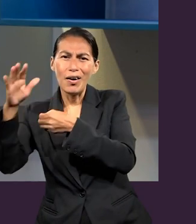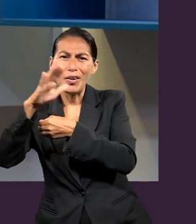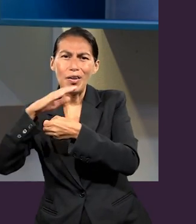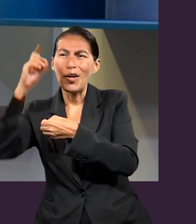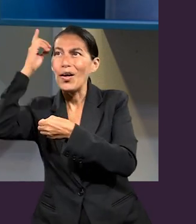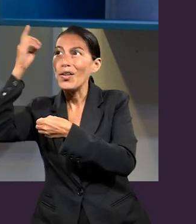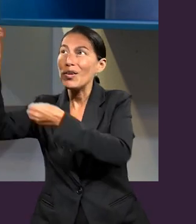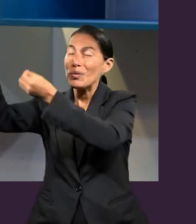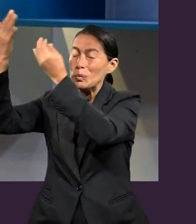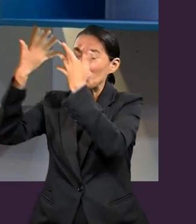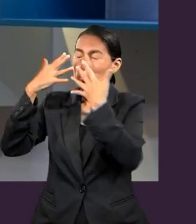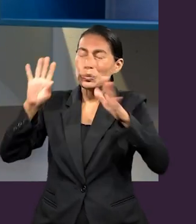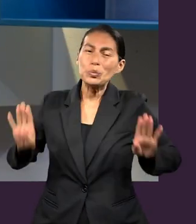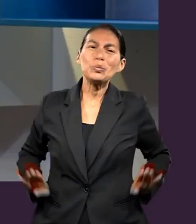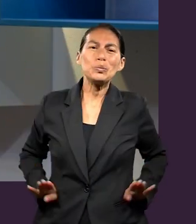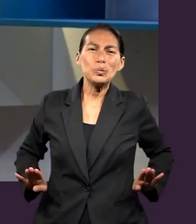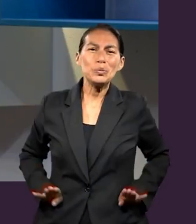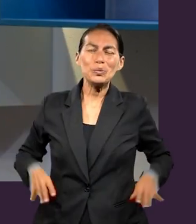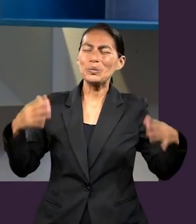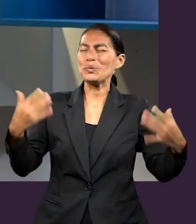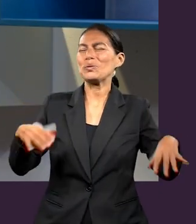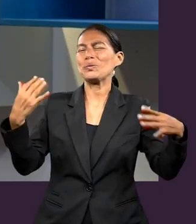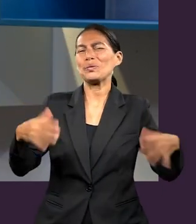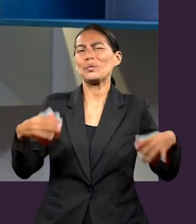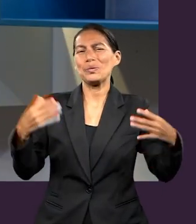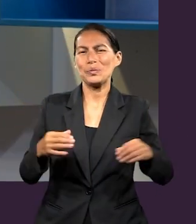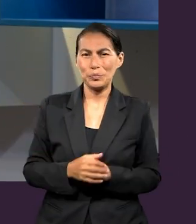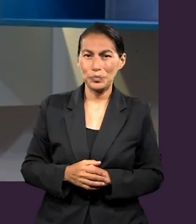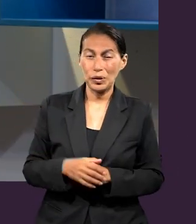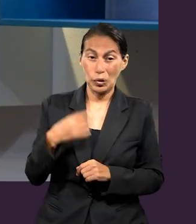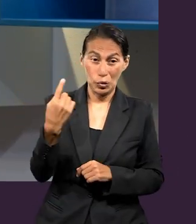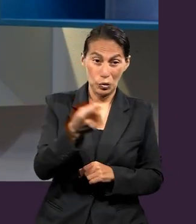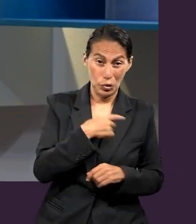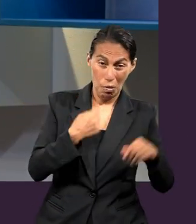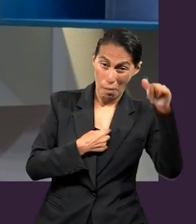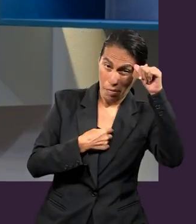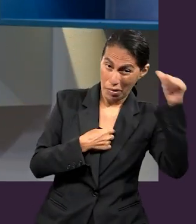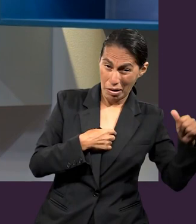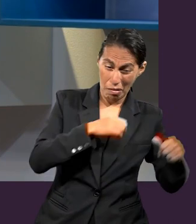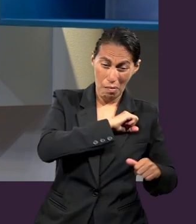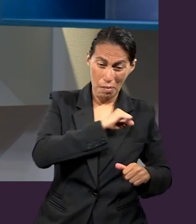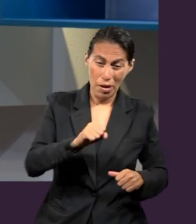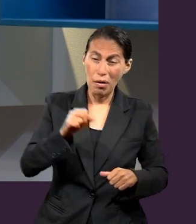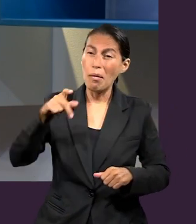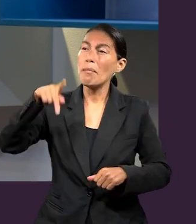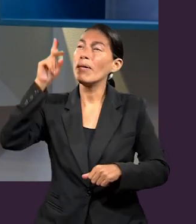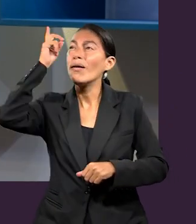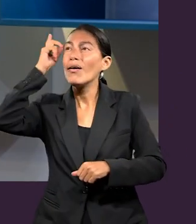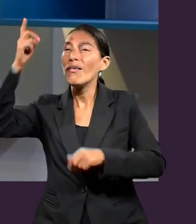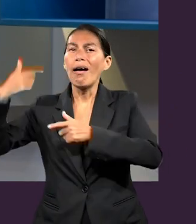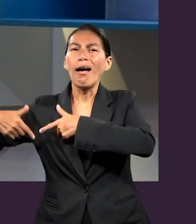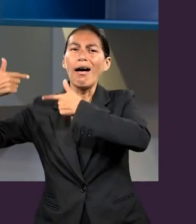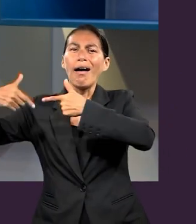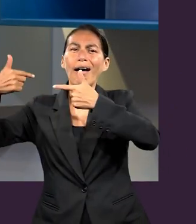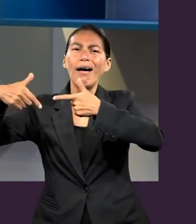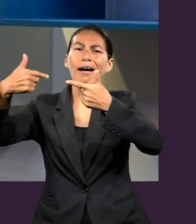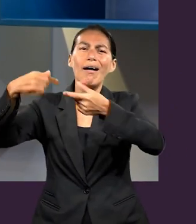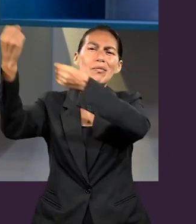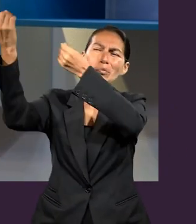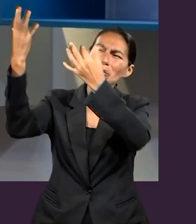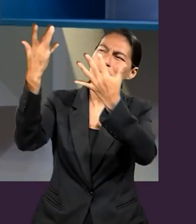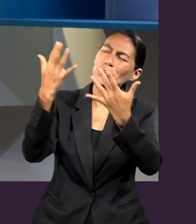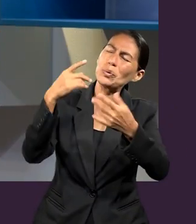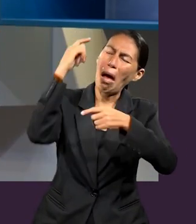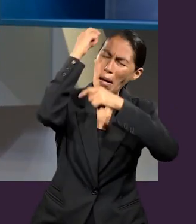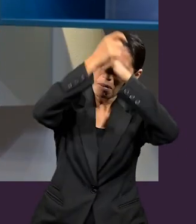y de todos los beneficios que podemos tener por ser coherederos. Imagínense, de ser pecadores caídos a ser